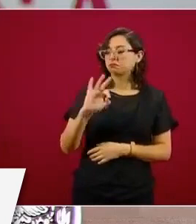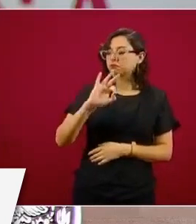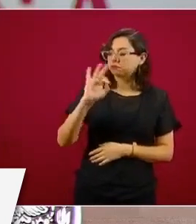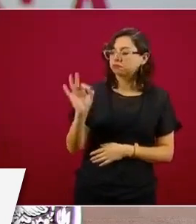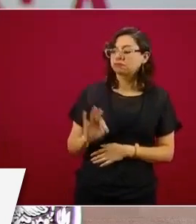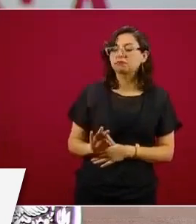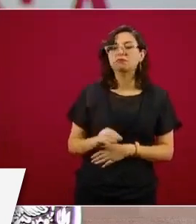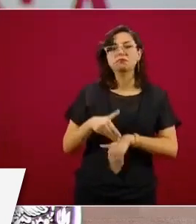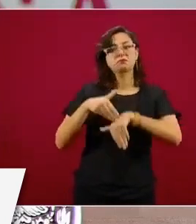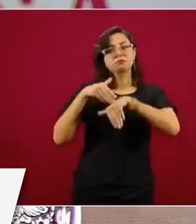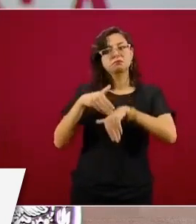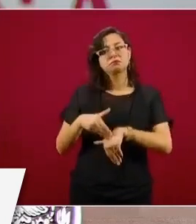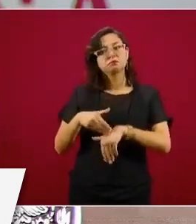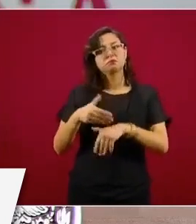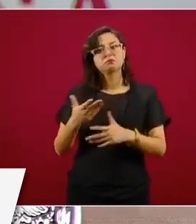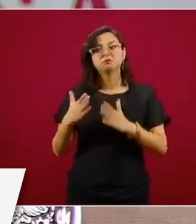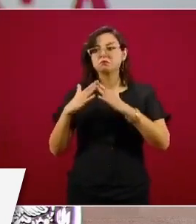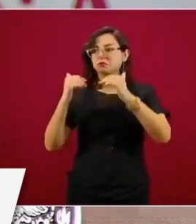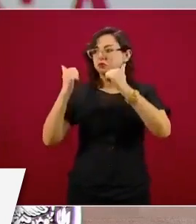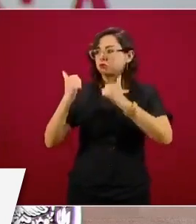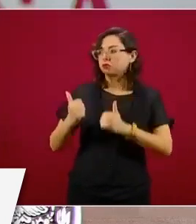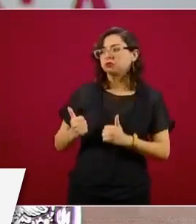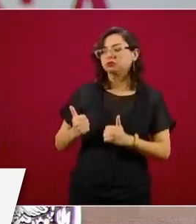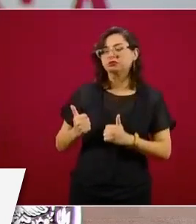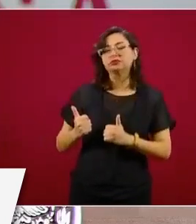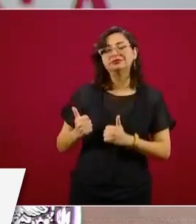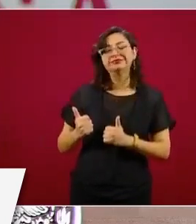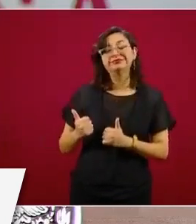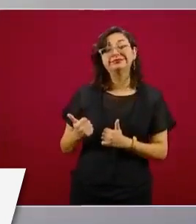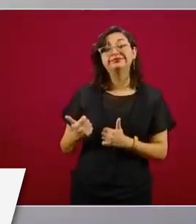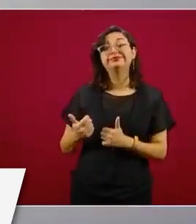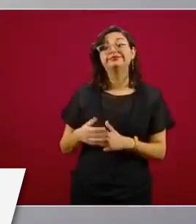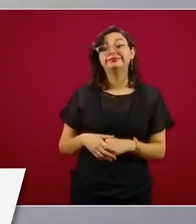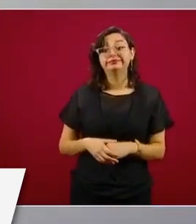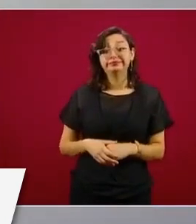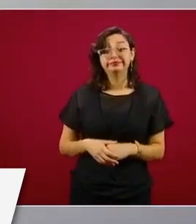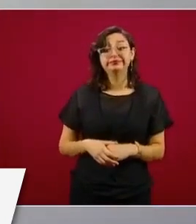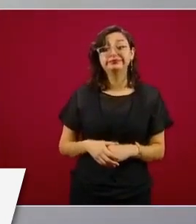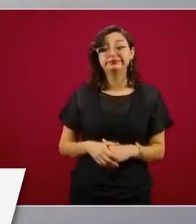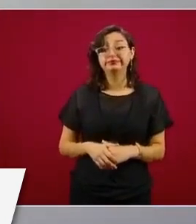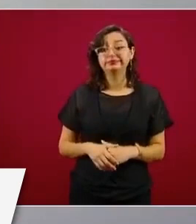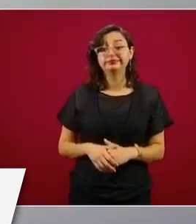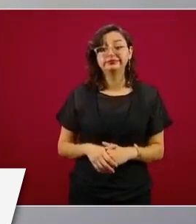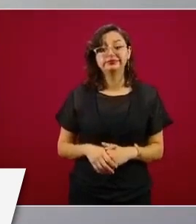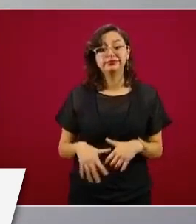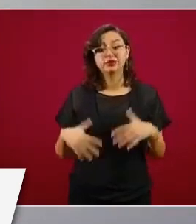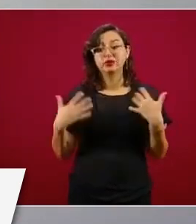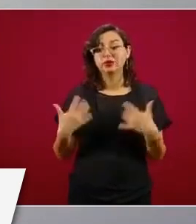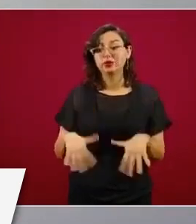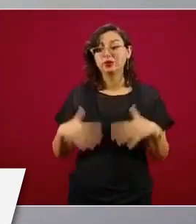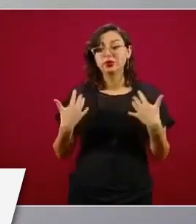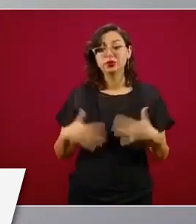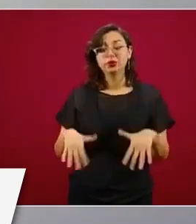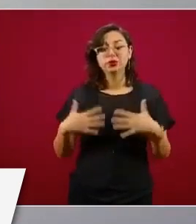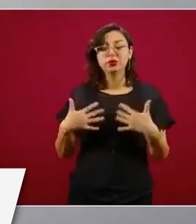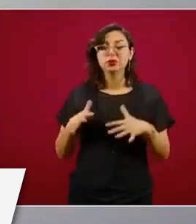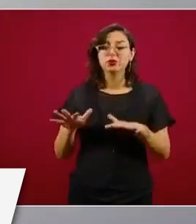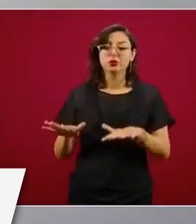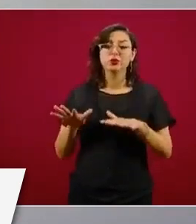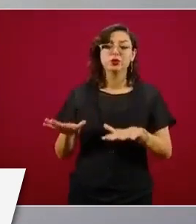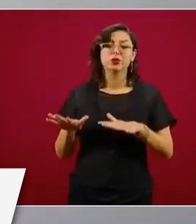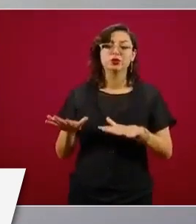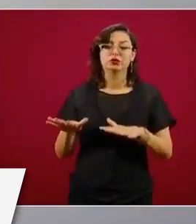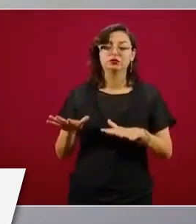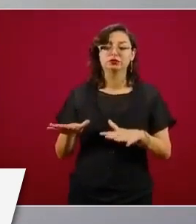eso es ejemplar, mundial,